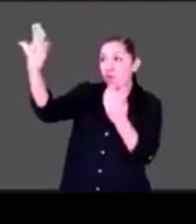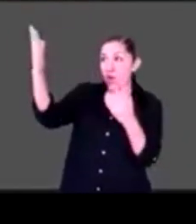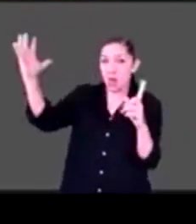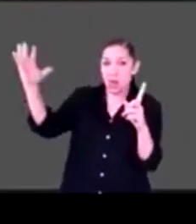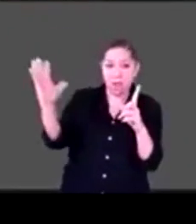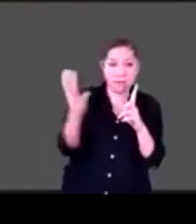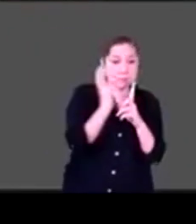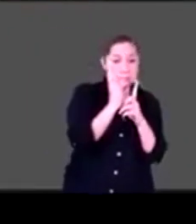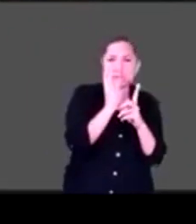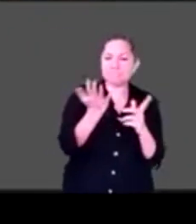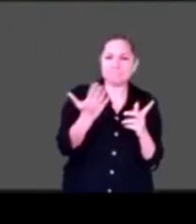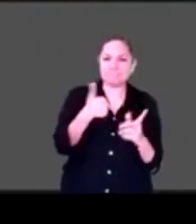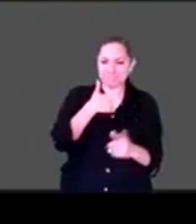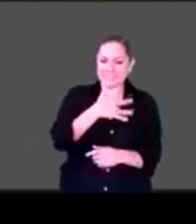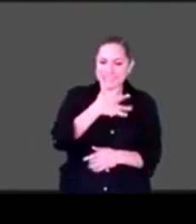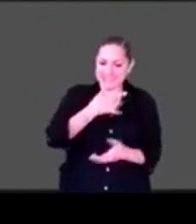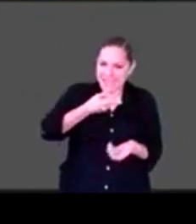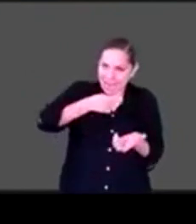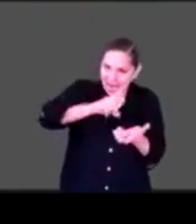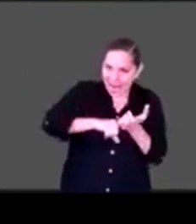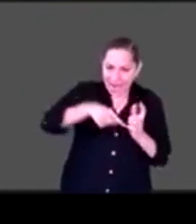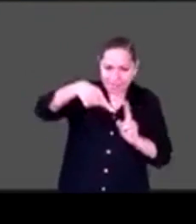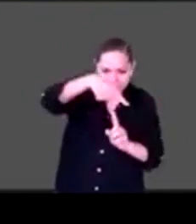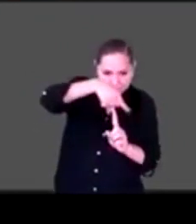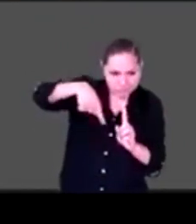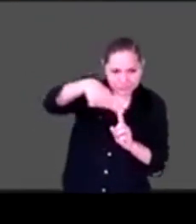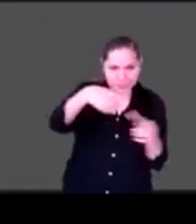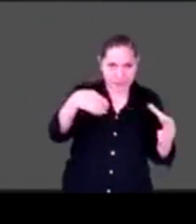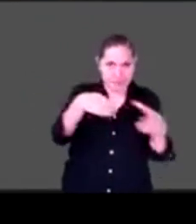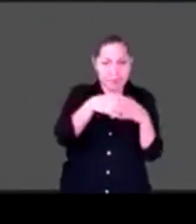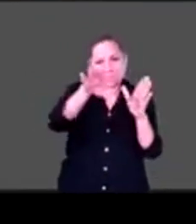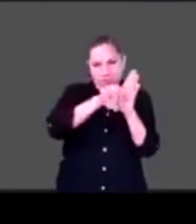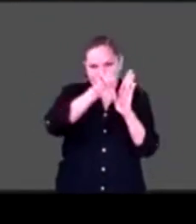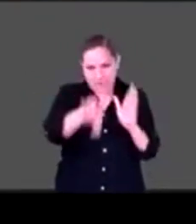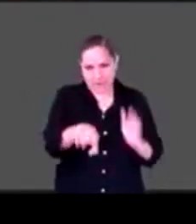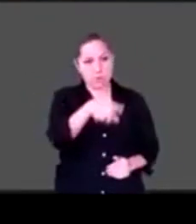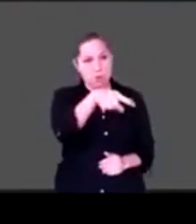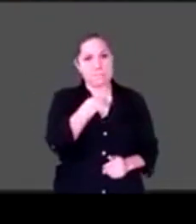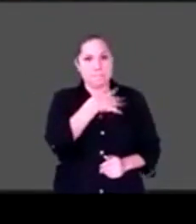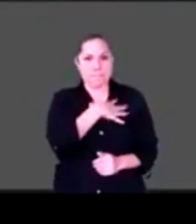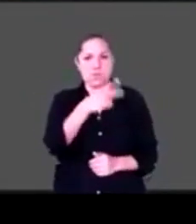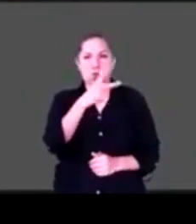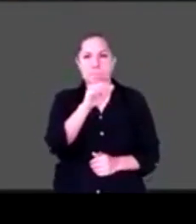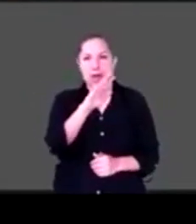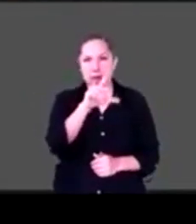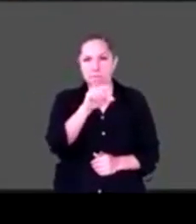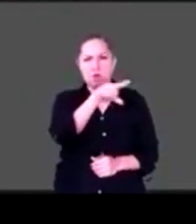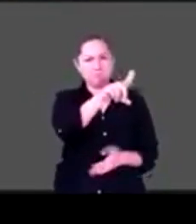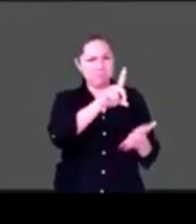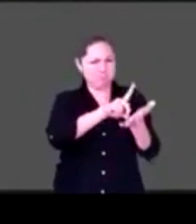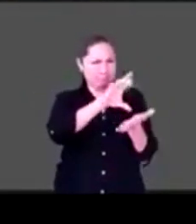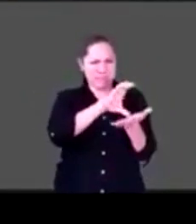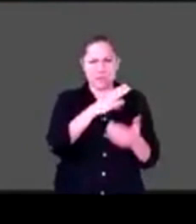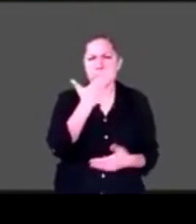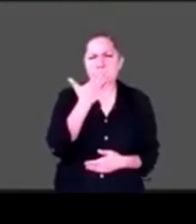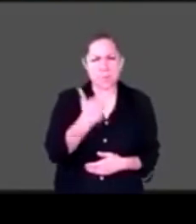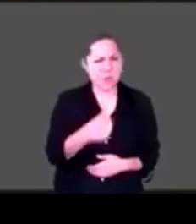a mí lo que me ha servido para ayudar a Pablo, mi hijo que no tiene una discapacidad, un chavo de 16 años normal, a todo dar,